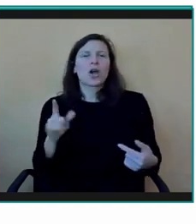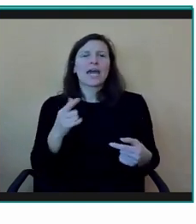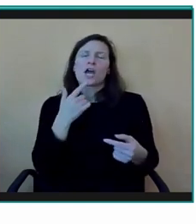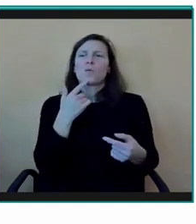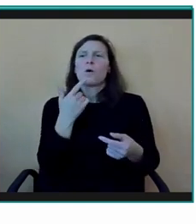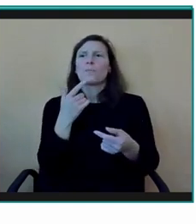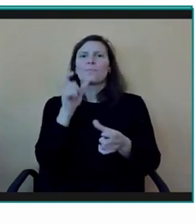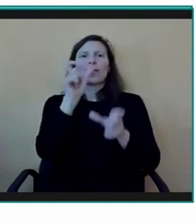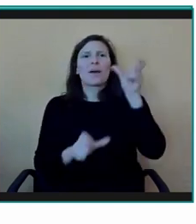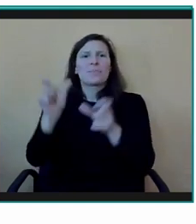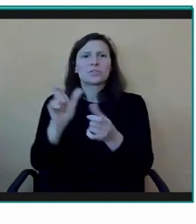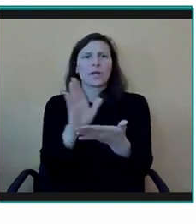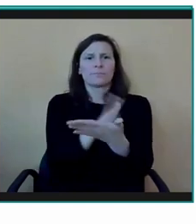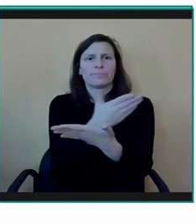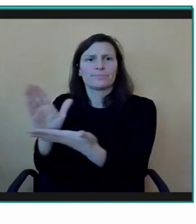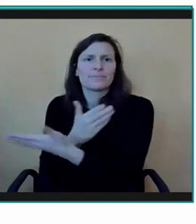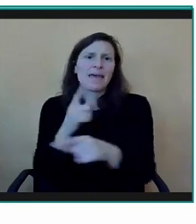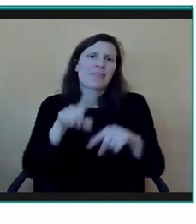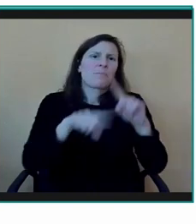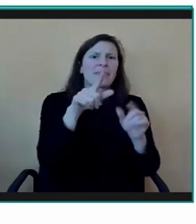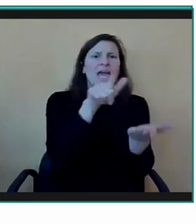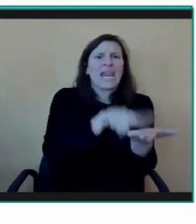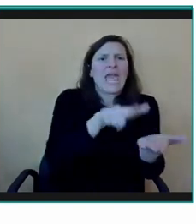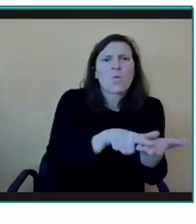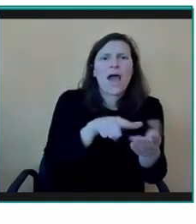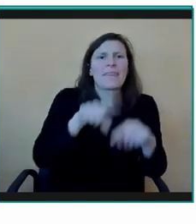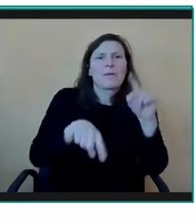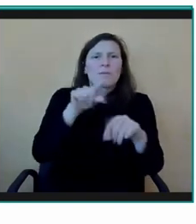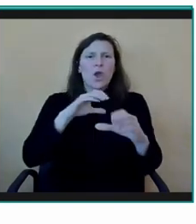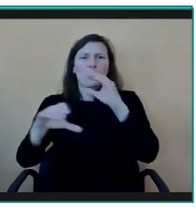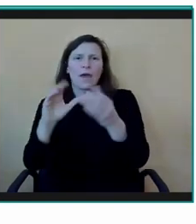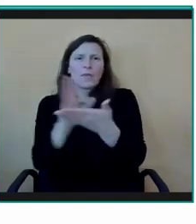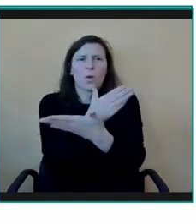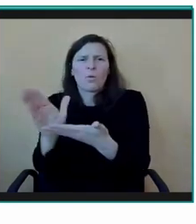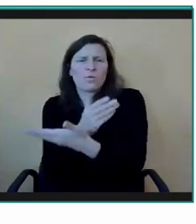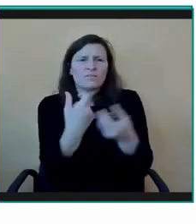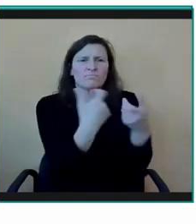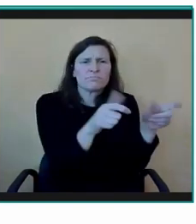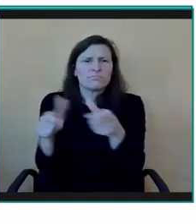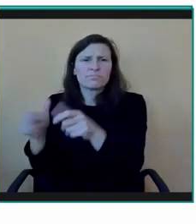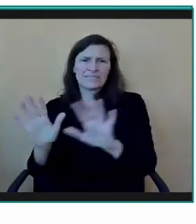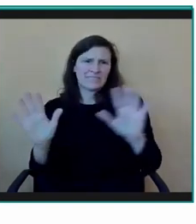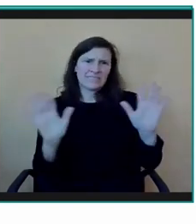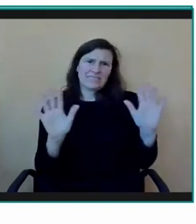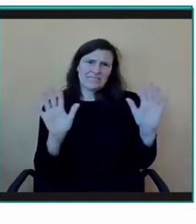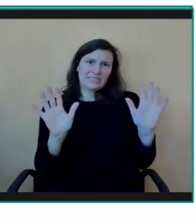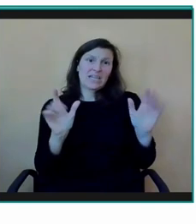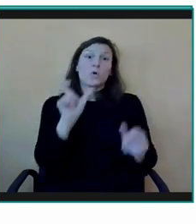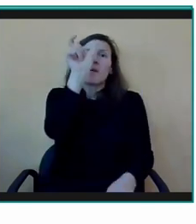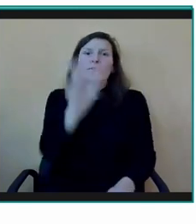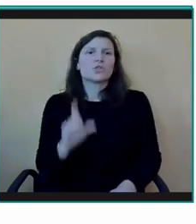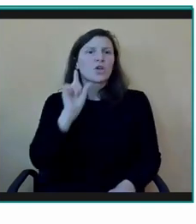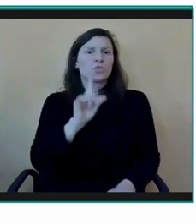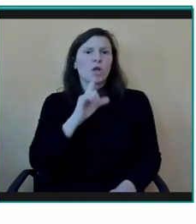por su lengua o por su uso de comunicación. Una persona sorda puede utilizar la lengua de signos,